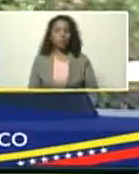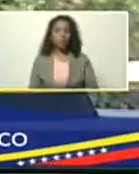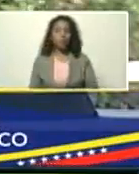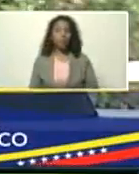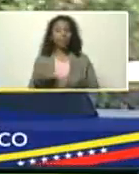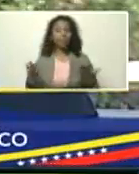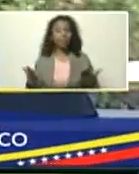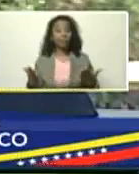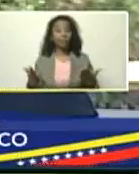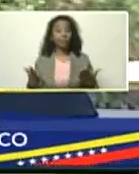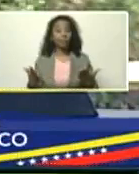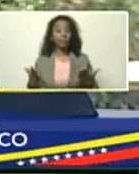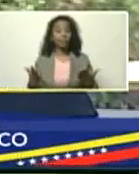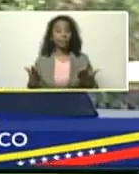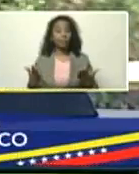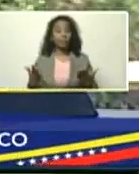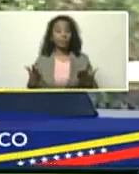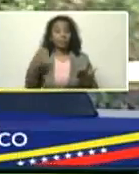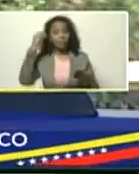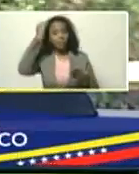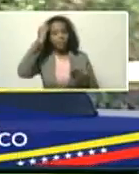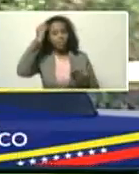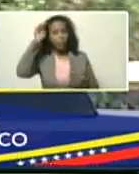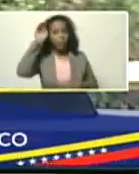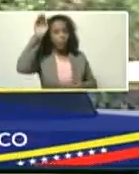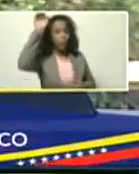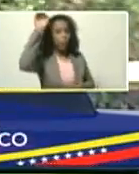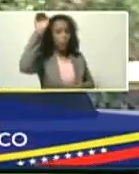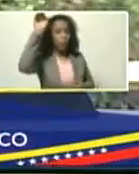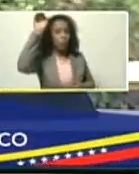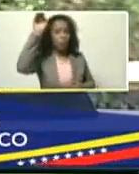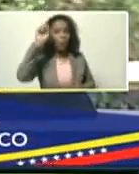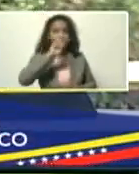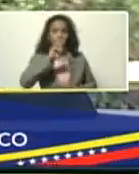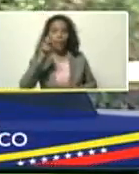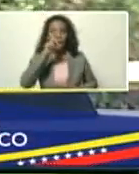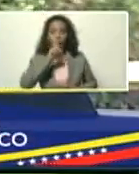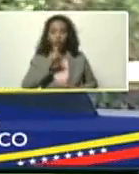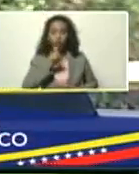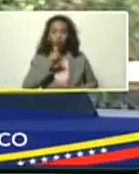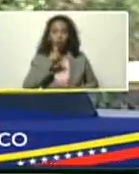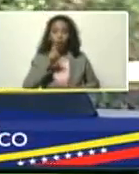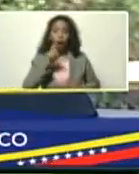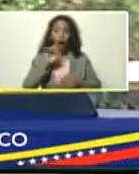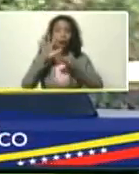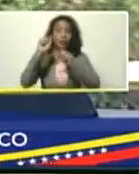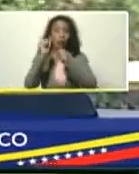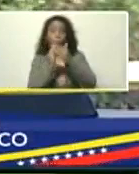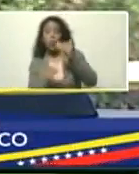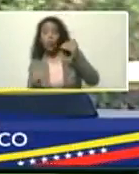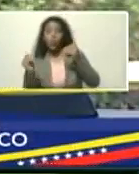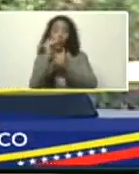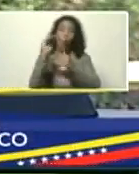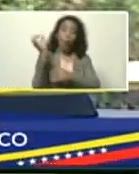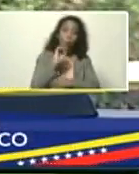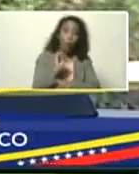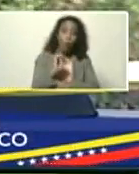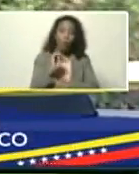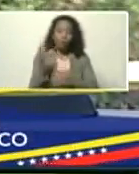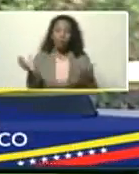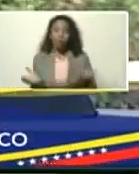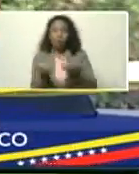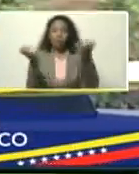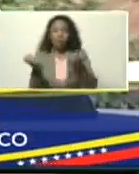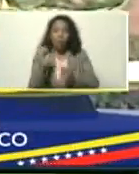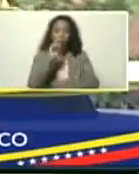y, se prevé, que en los próximos 20 años, alcanzará, o superará, un calentamiento,